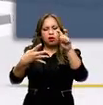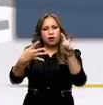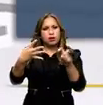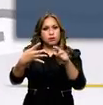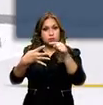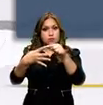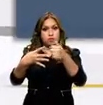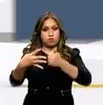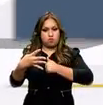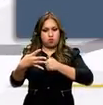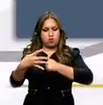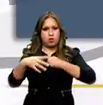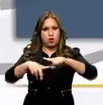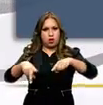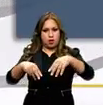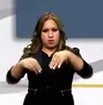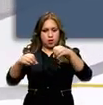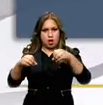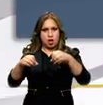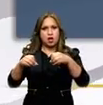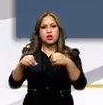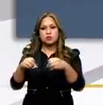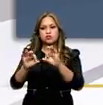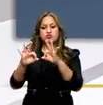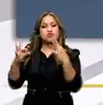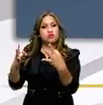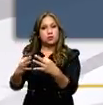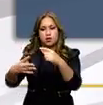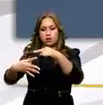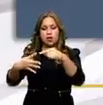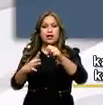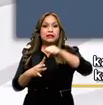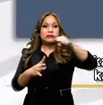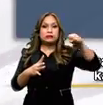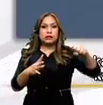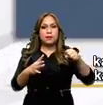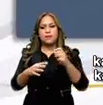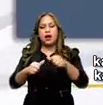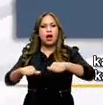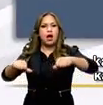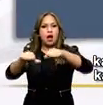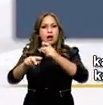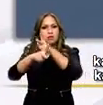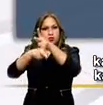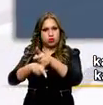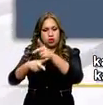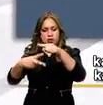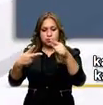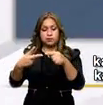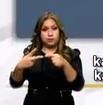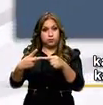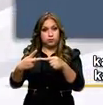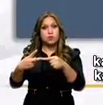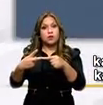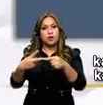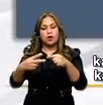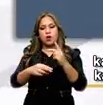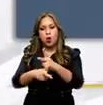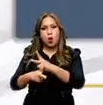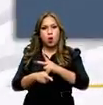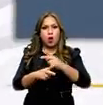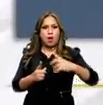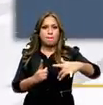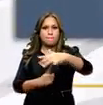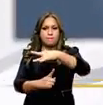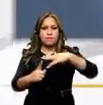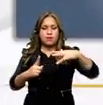propiedad y posesión de tierras comunitarias dentro del Sistema Nacional de Áreas Protegidas, conservación y manejo sostenible de